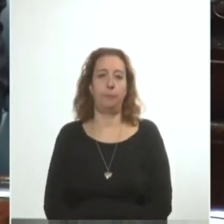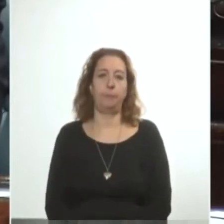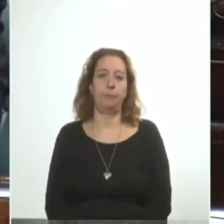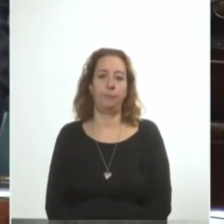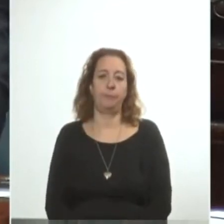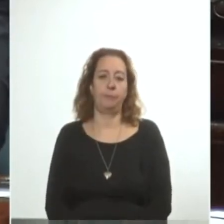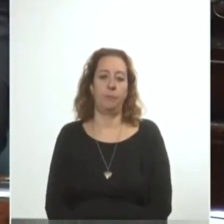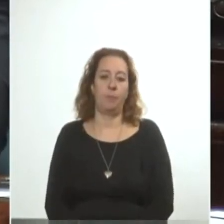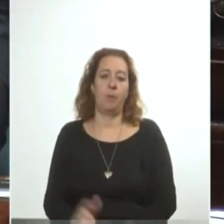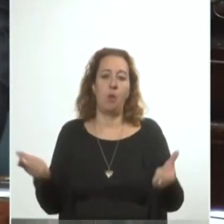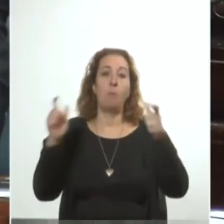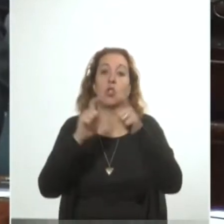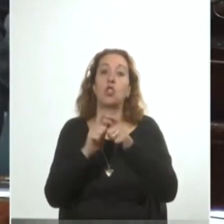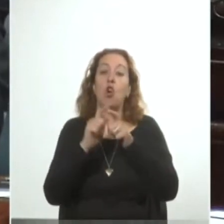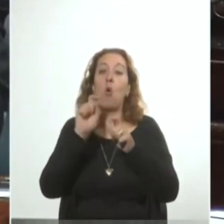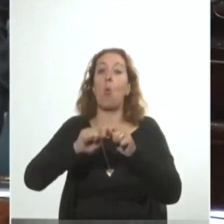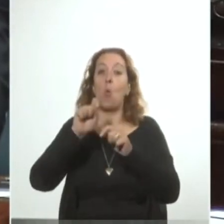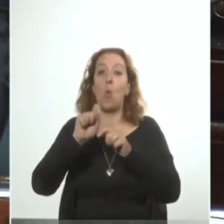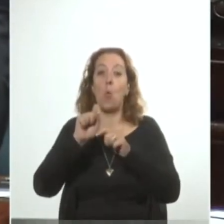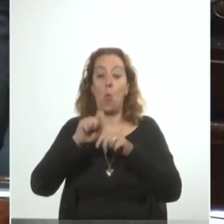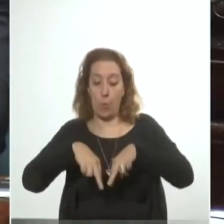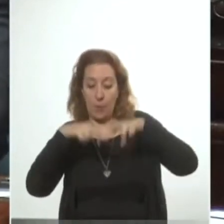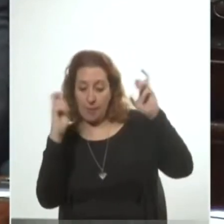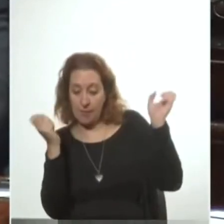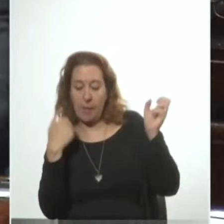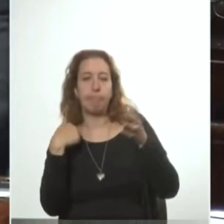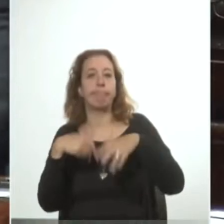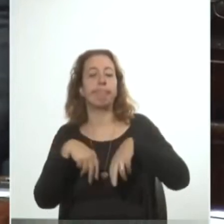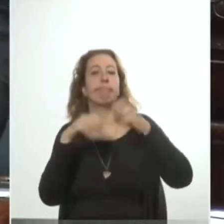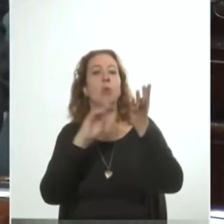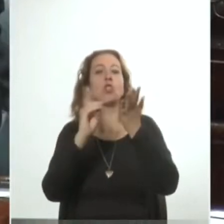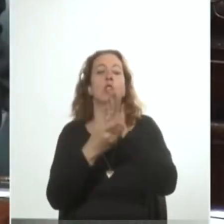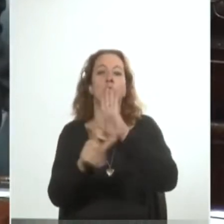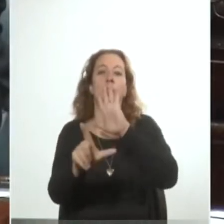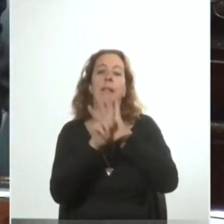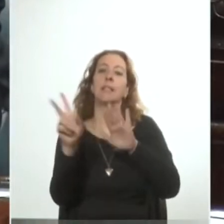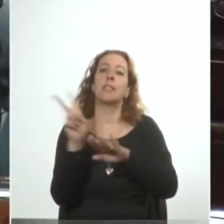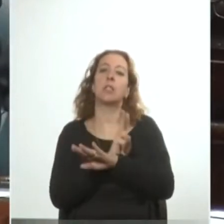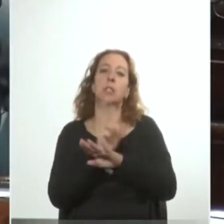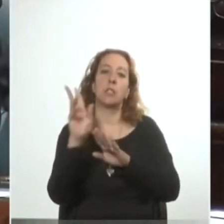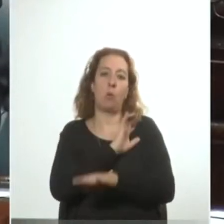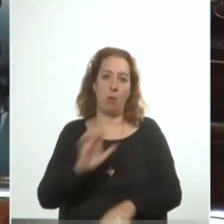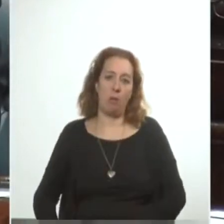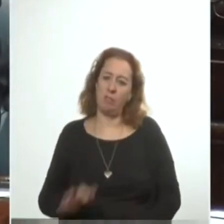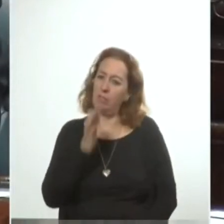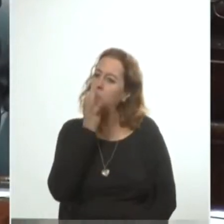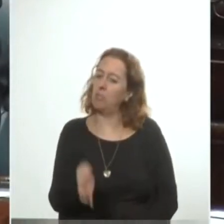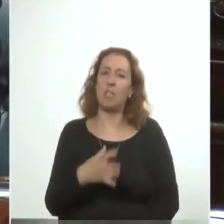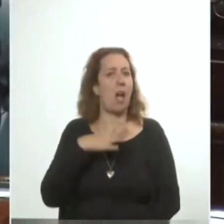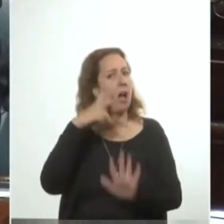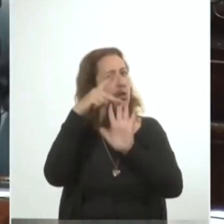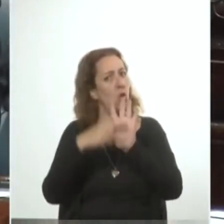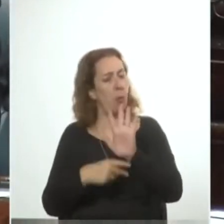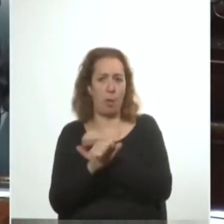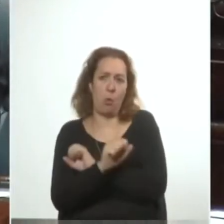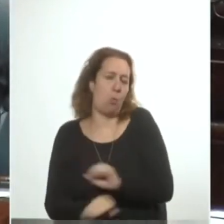La comisión de juristas creada para analizar el proyecto de ley de seguridad del Estado afirma que hay normas que no pueden